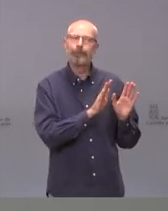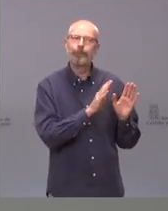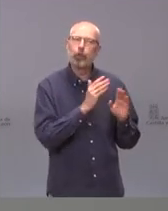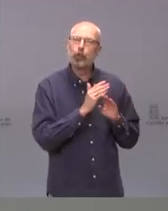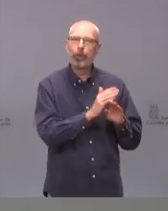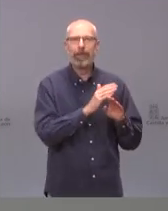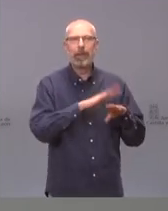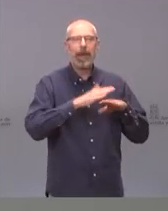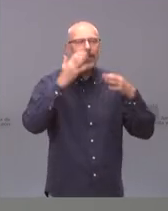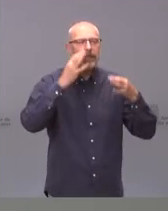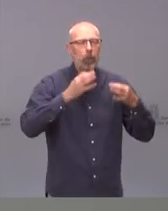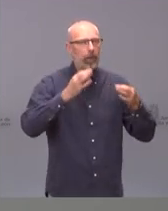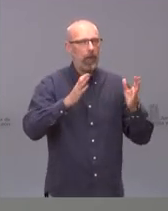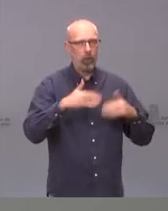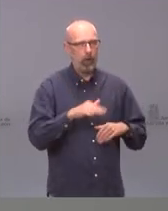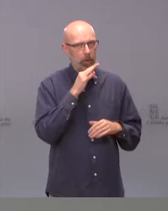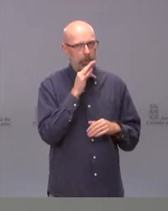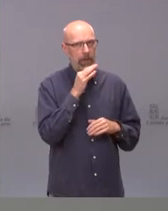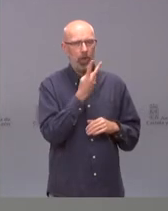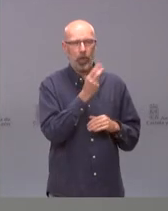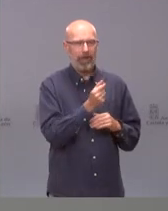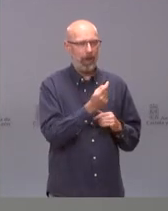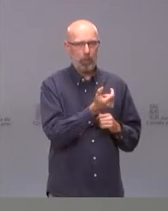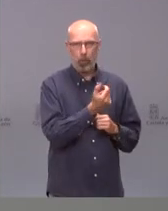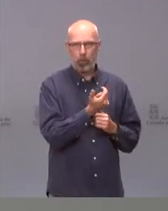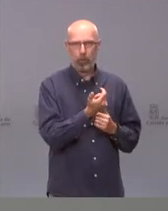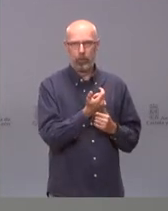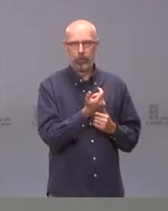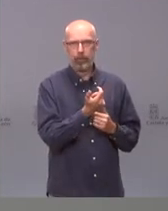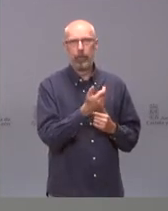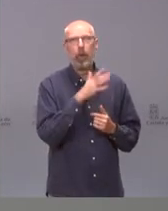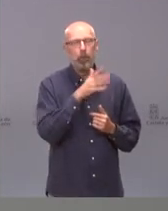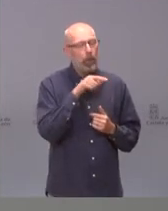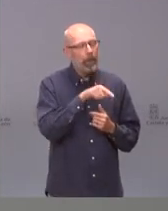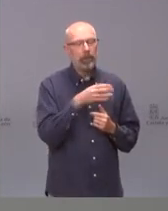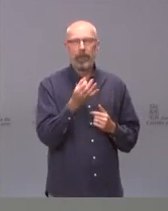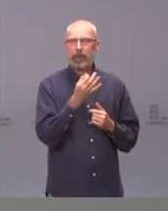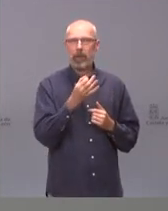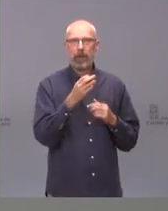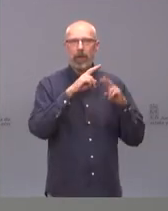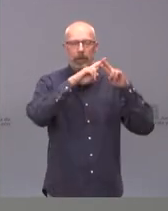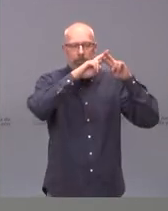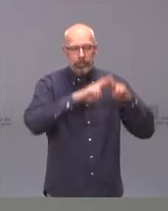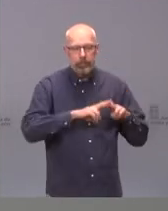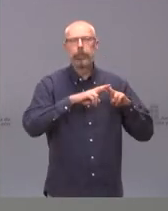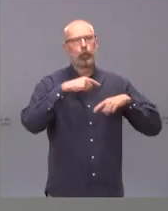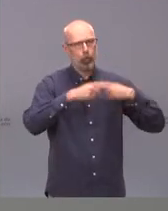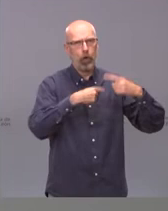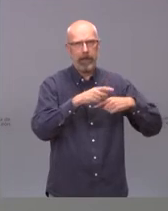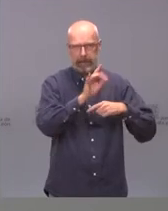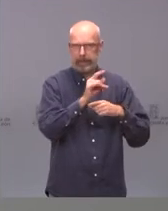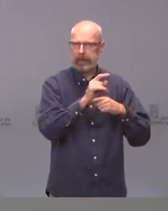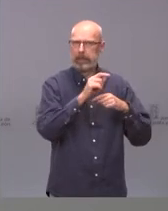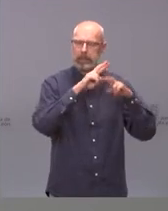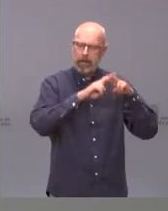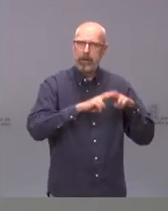dar garantías de que las cosas están yendo por el camino adecuado. Entonces, por eso se analizan todos los días, por eso se revisan a